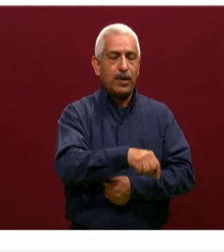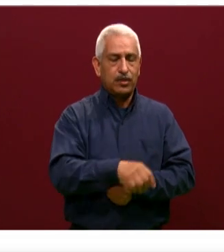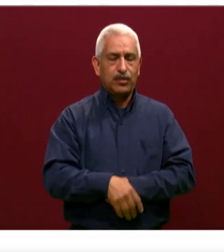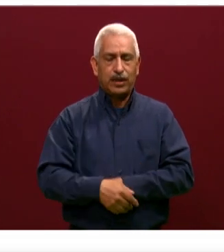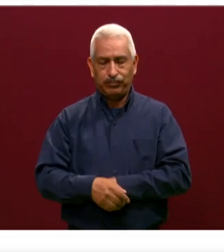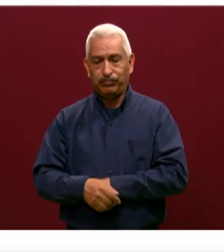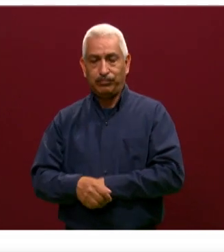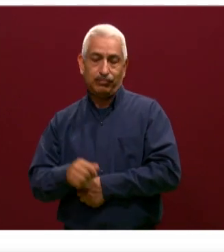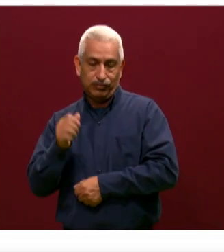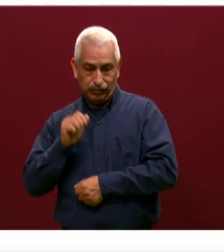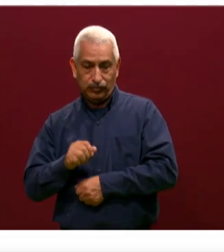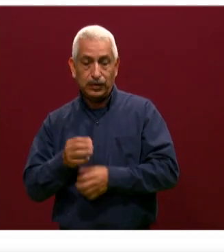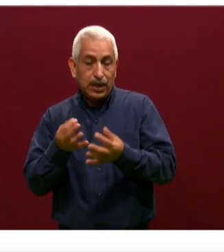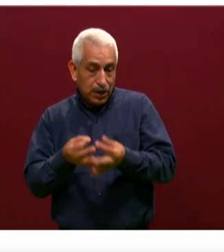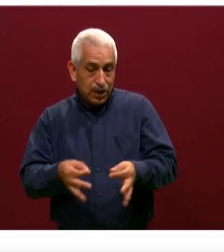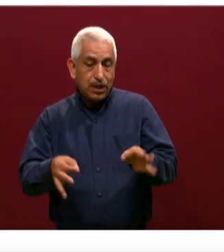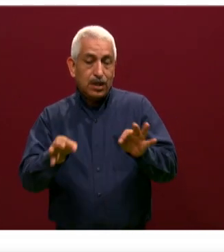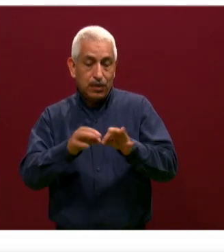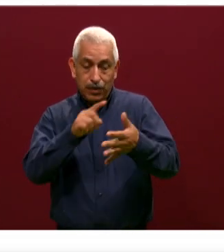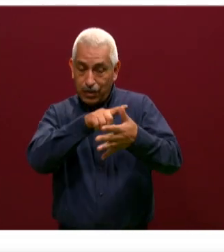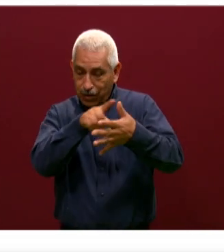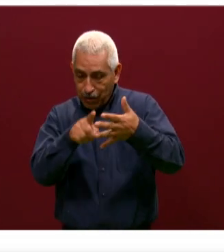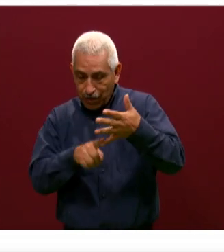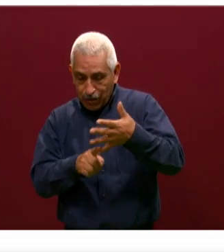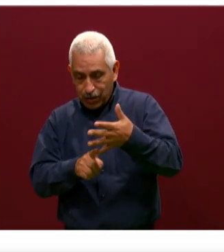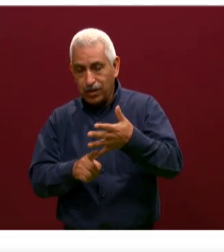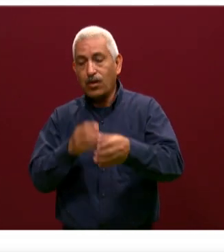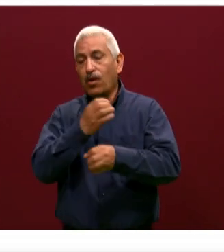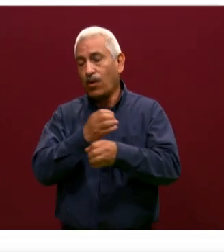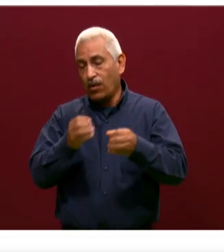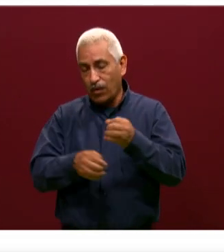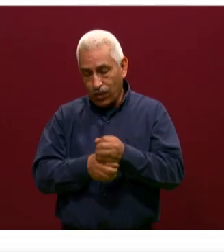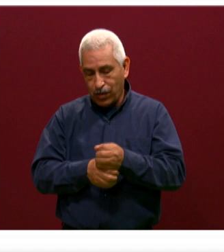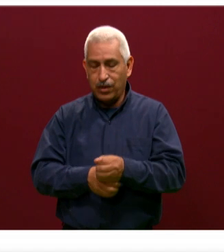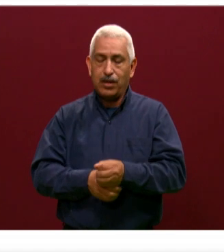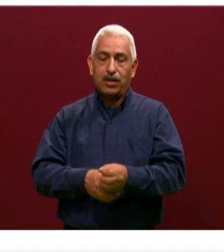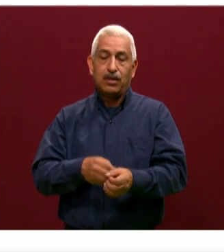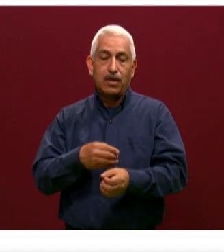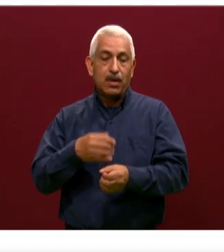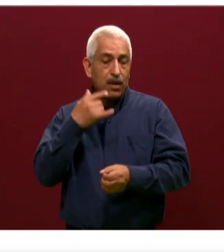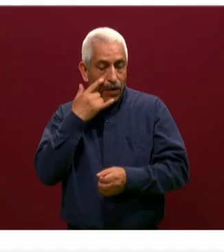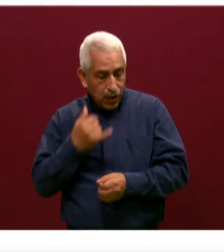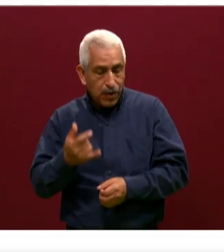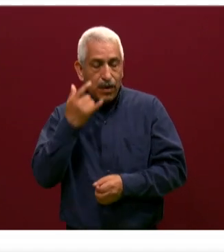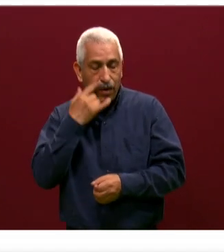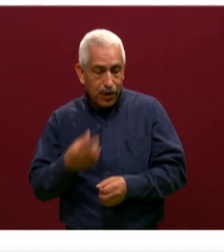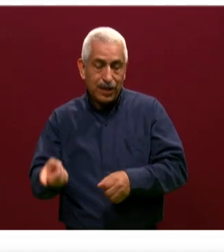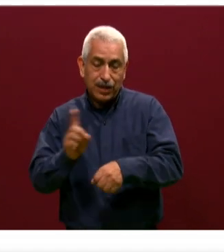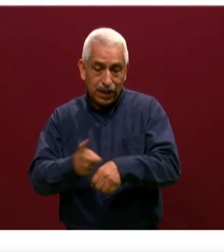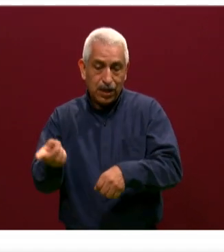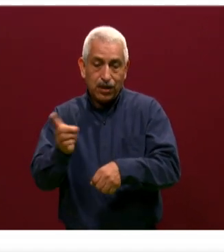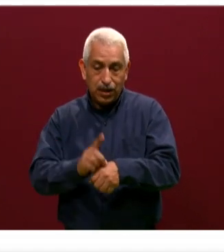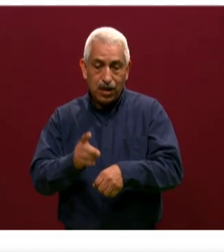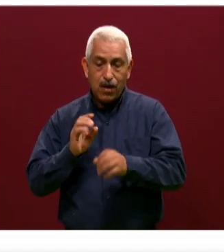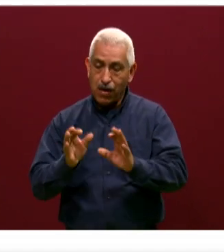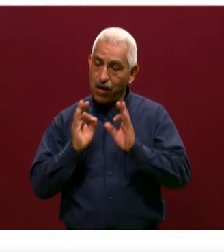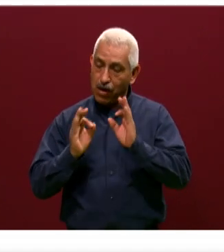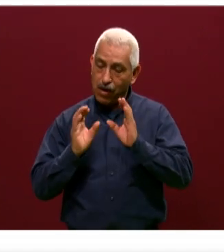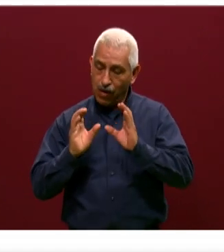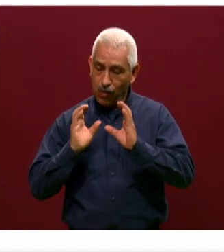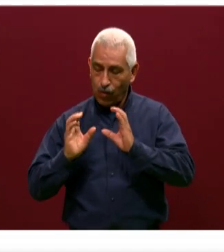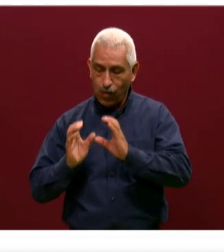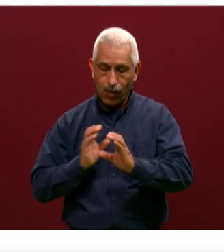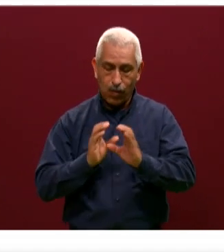a desechar. Es muy importante que hagamos todos esta gran labor de equipo, porque recuerden que me cuido yo, te cuidas tú, y así nos